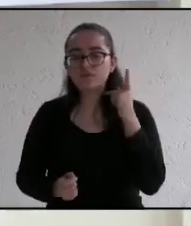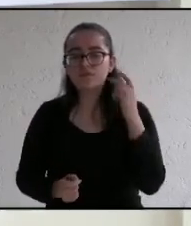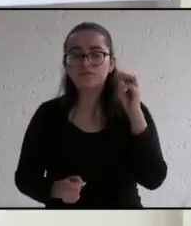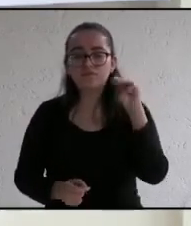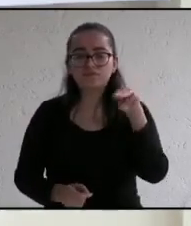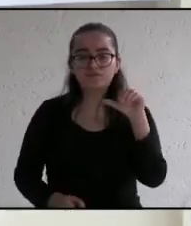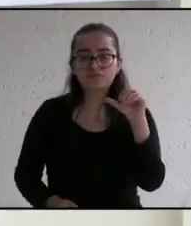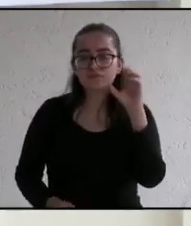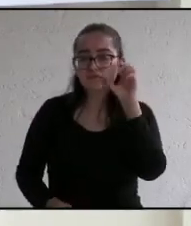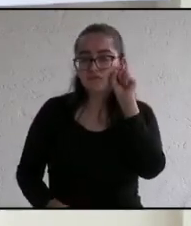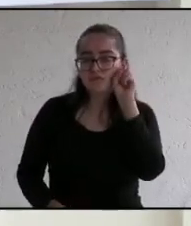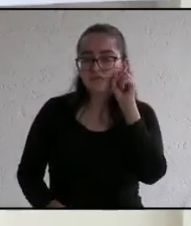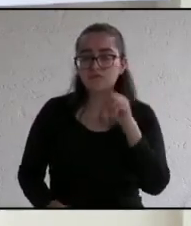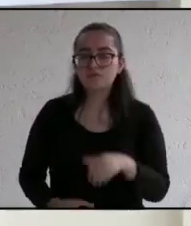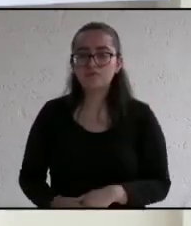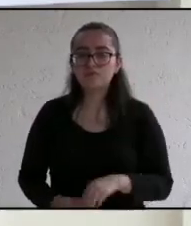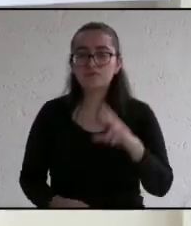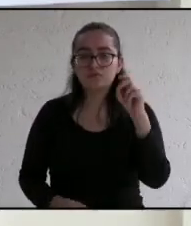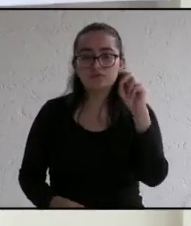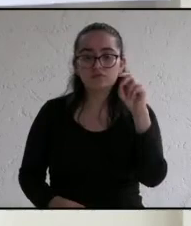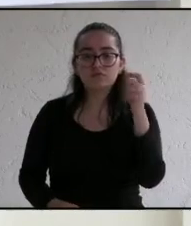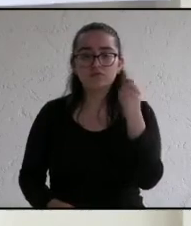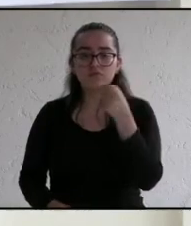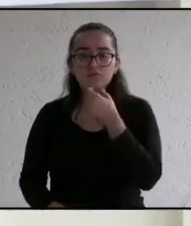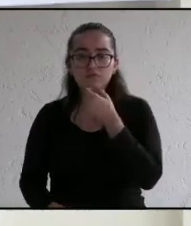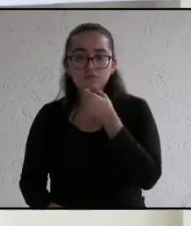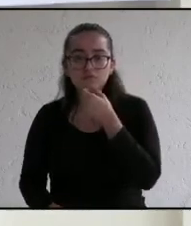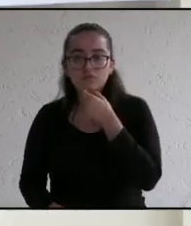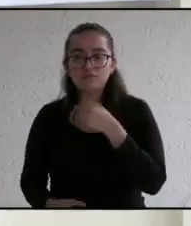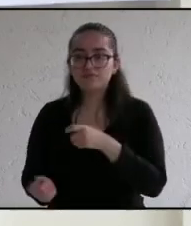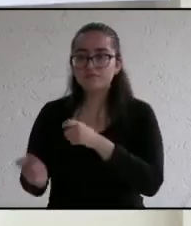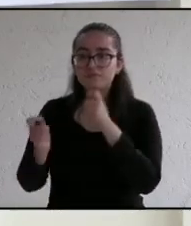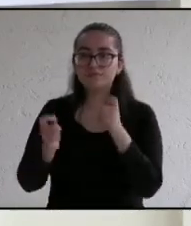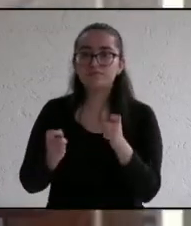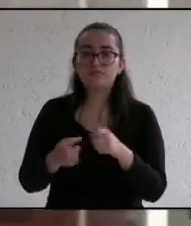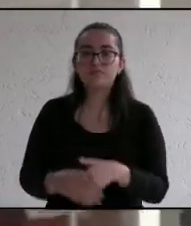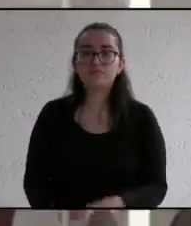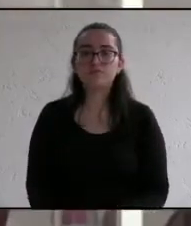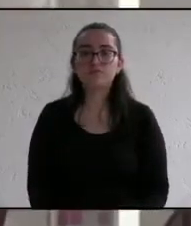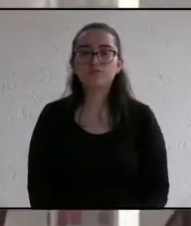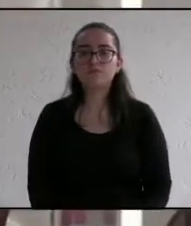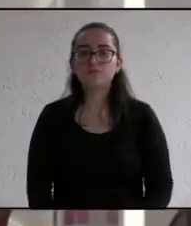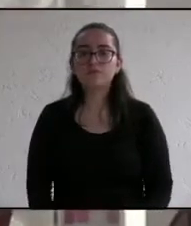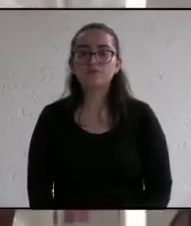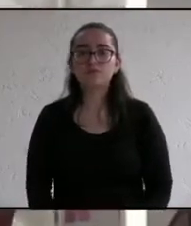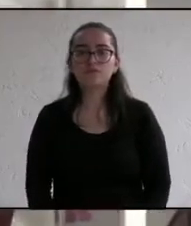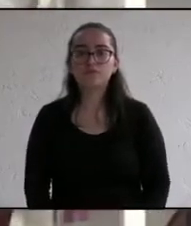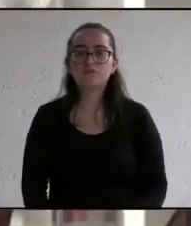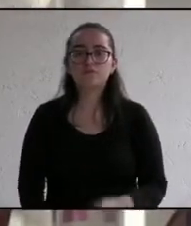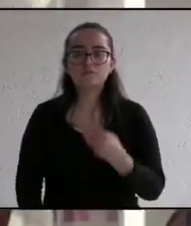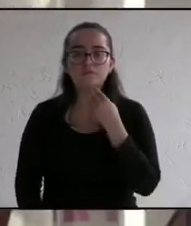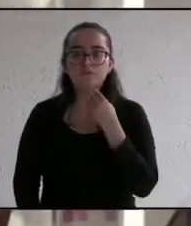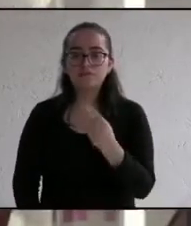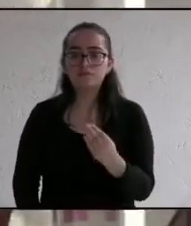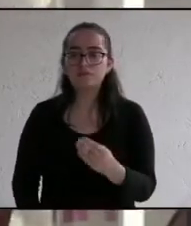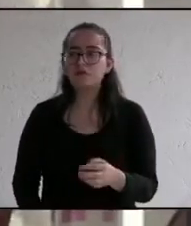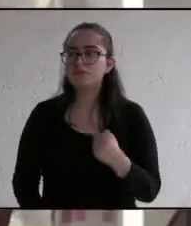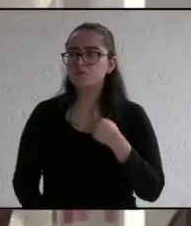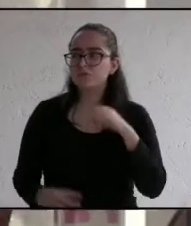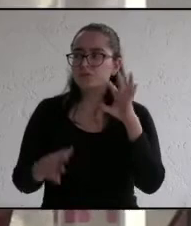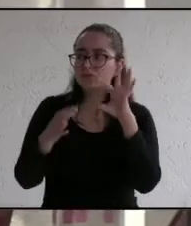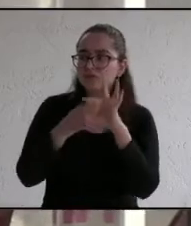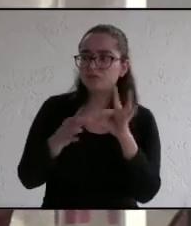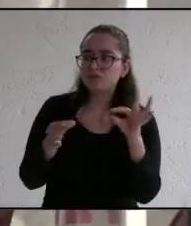Ciudadano Omar del Moral cuenta con 30 segundos adelante candidato. Bien pues como les comentaba